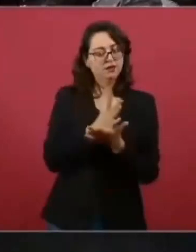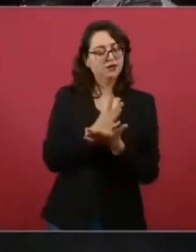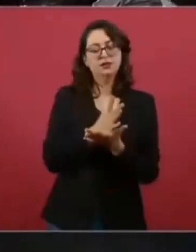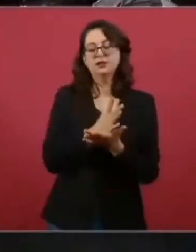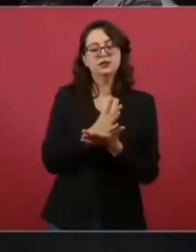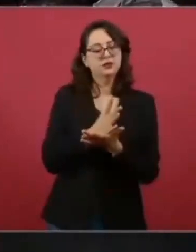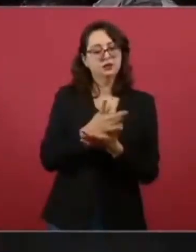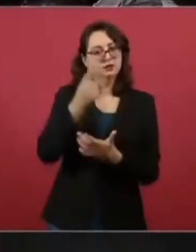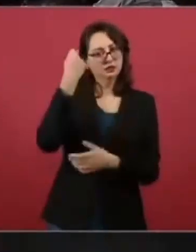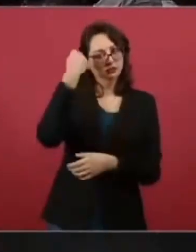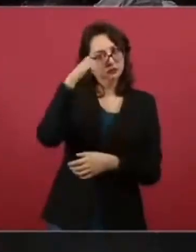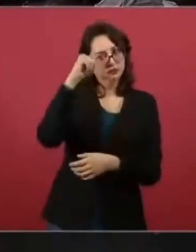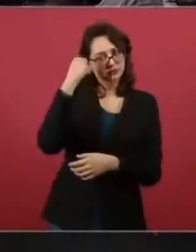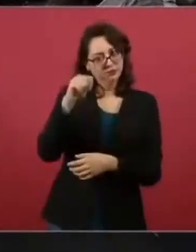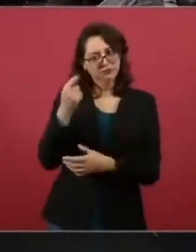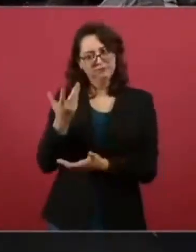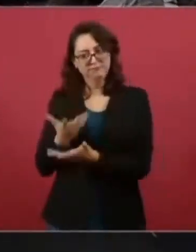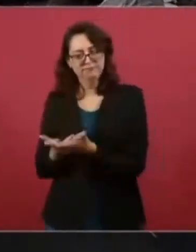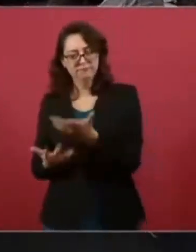es pensamiento y acción.